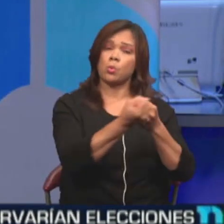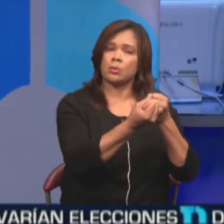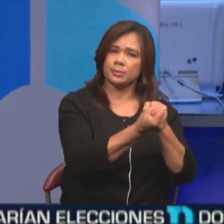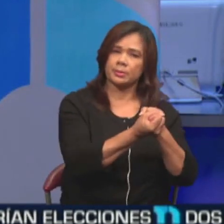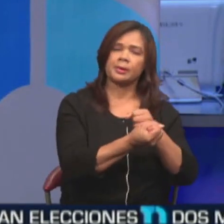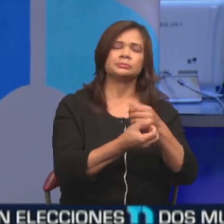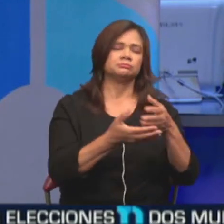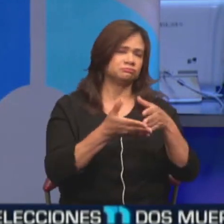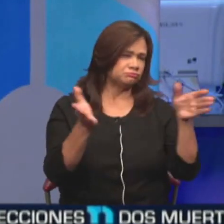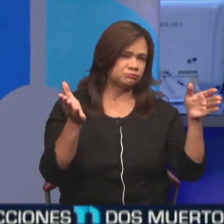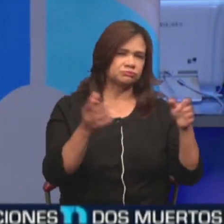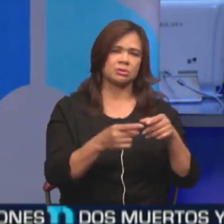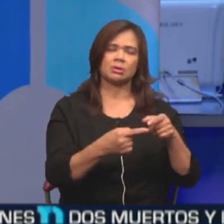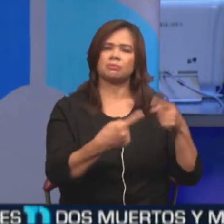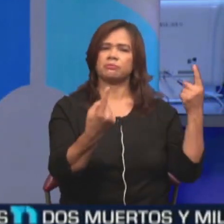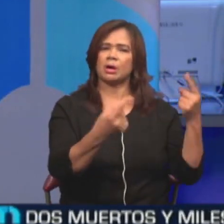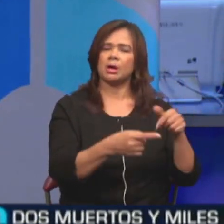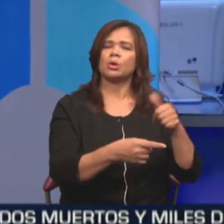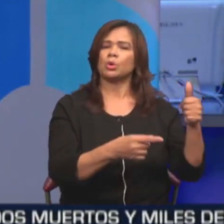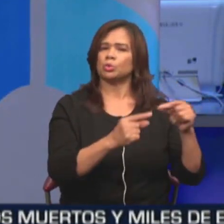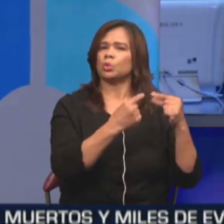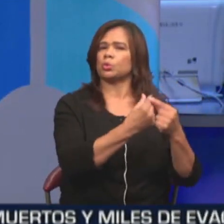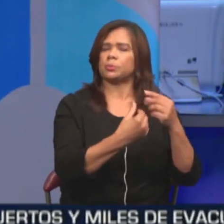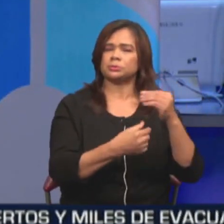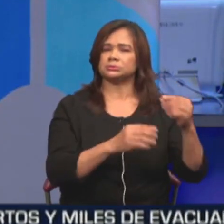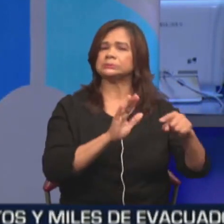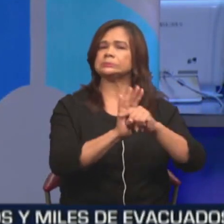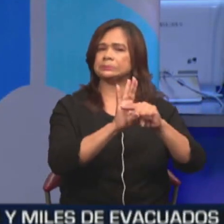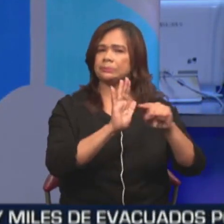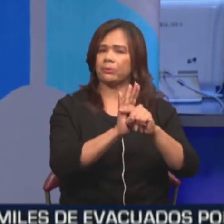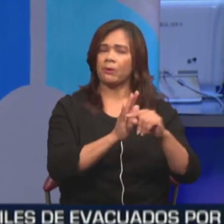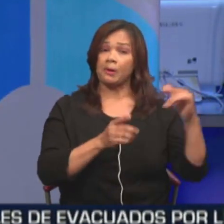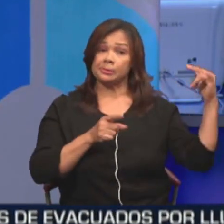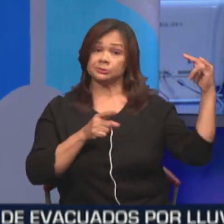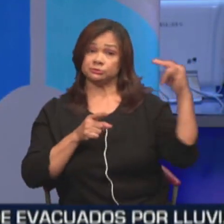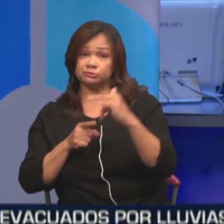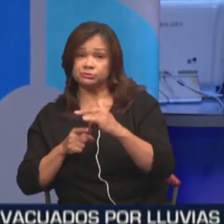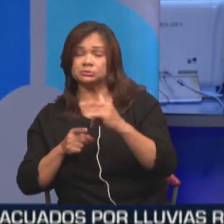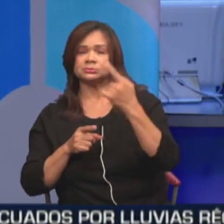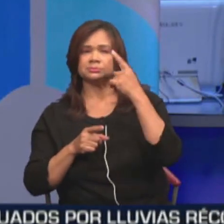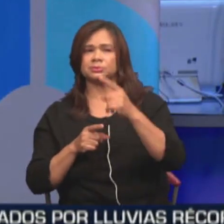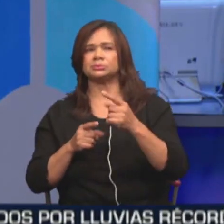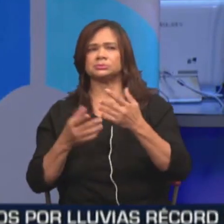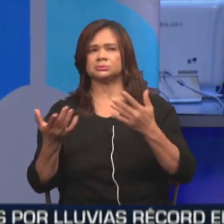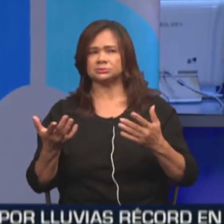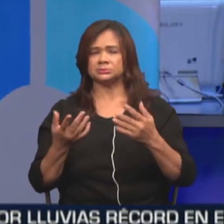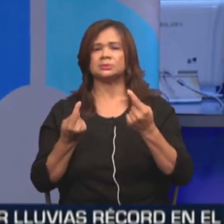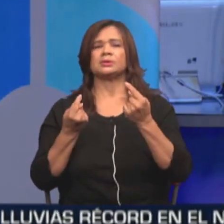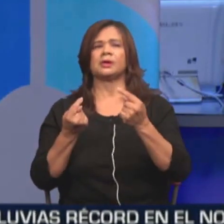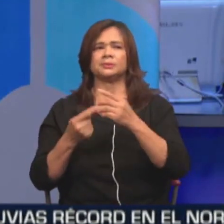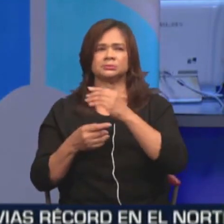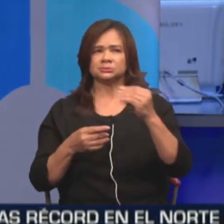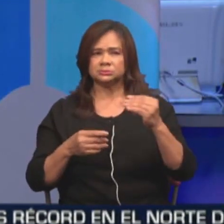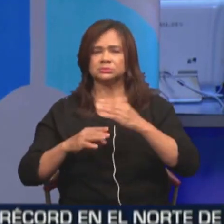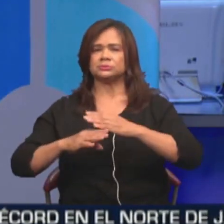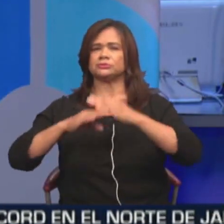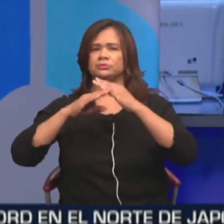han apoyado abiertamente a la oposición venezolana. La negativa de permitir su entrada puede ser vista como un intento de